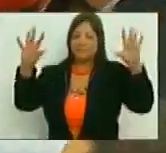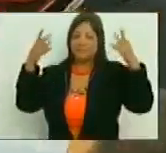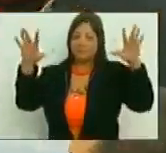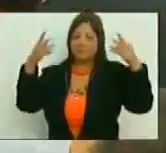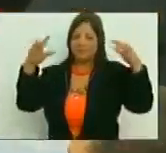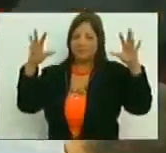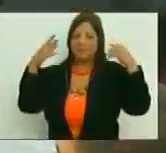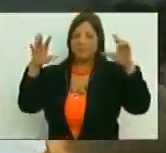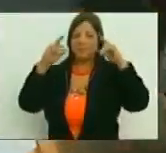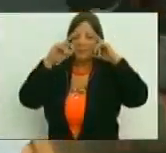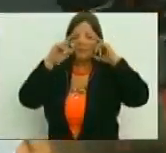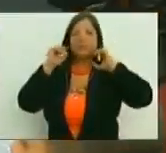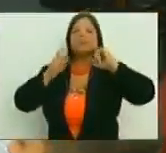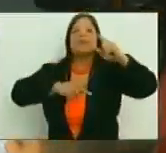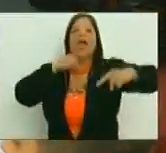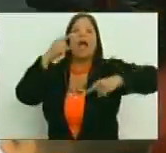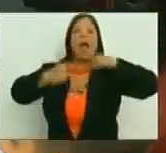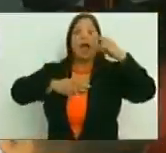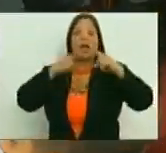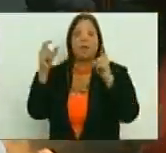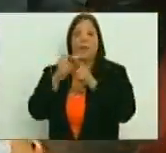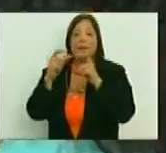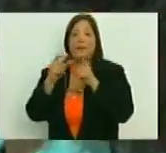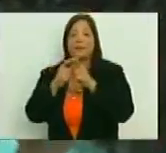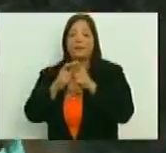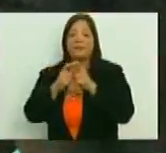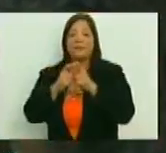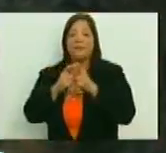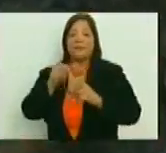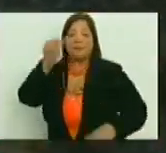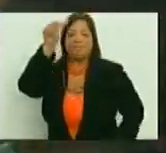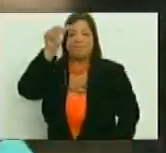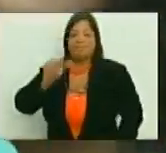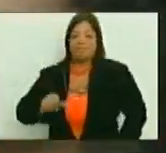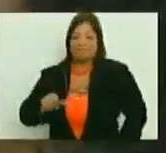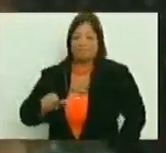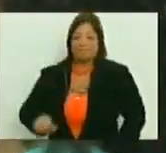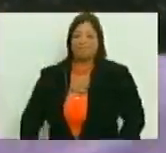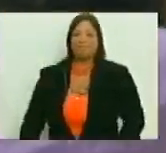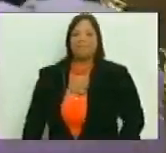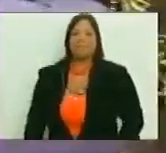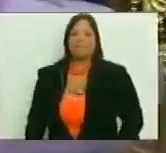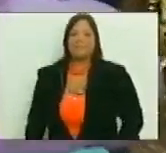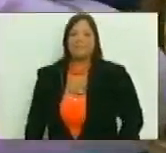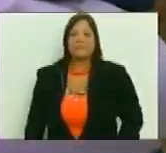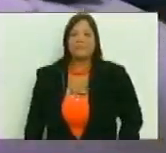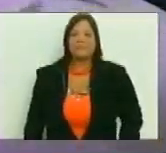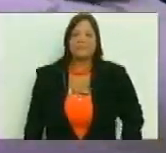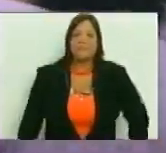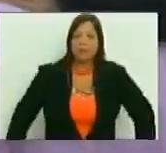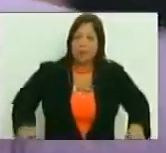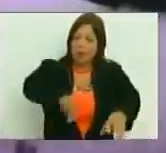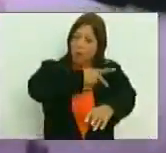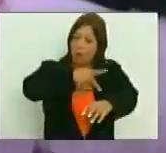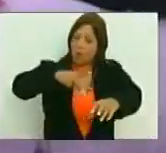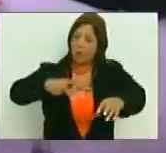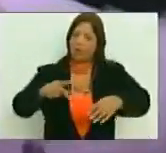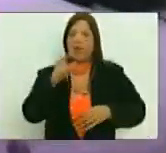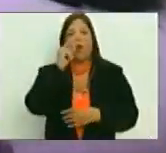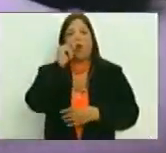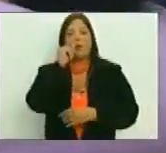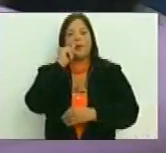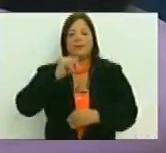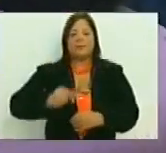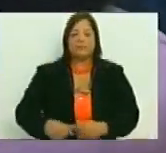Bueno, ahora tiene la palabra el poeta Oscar Alvarado.